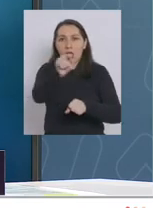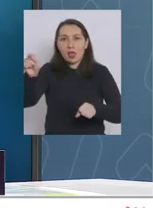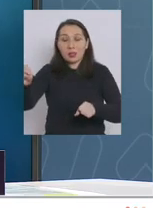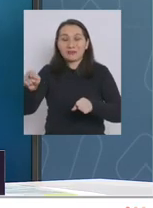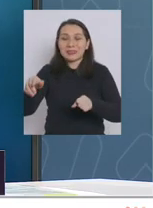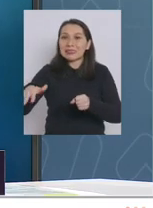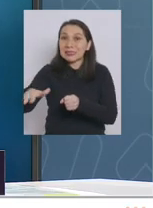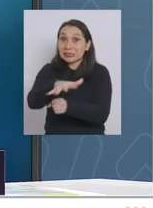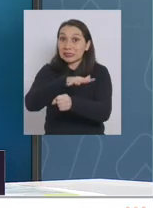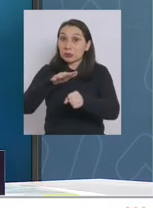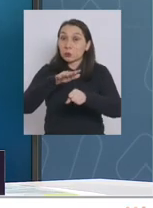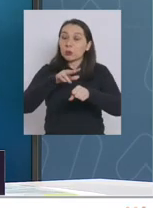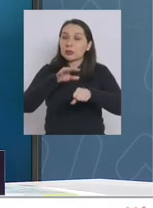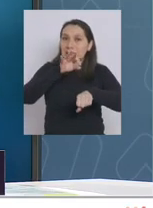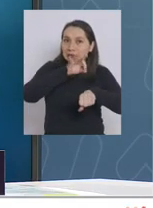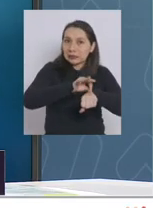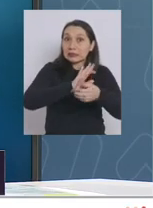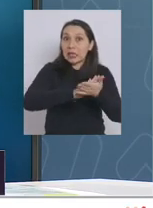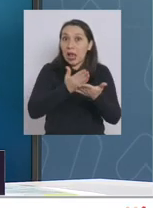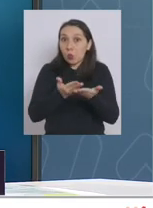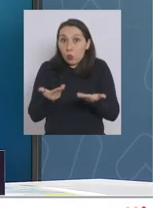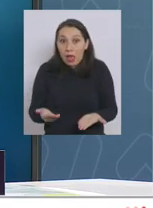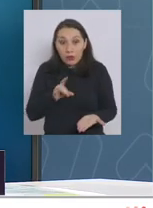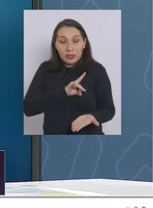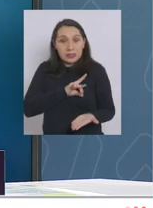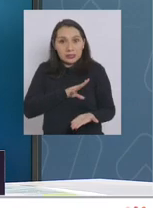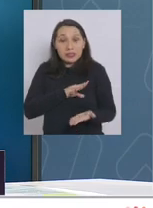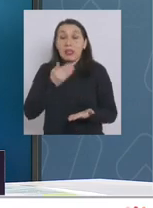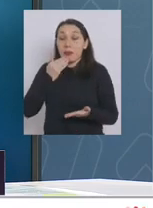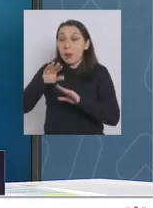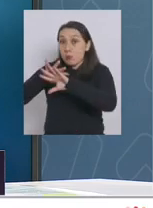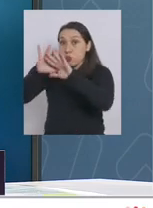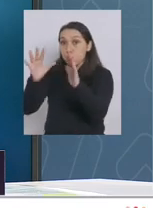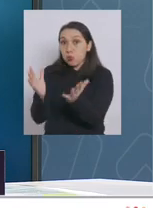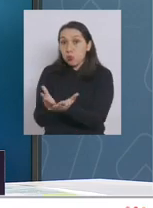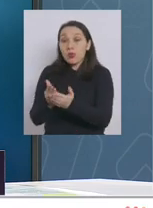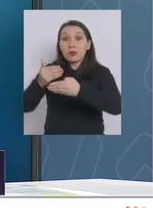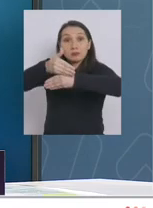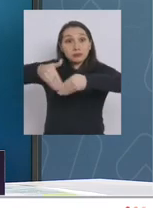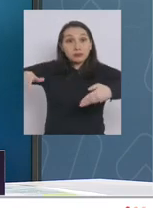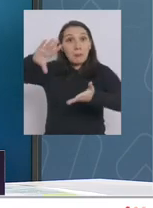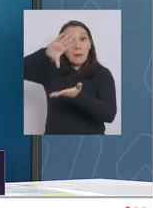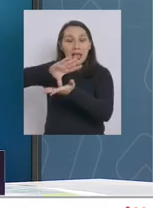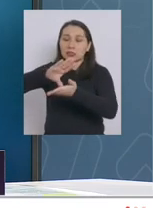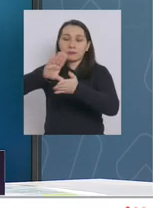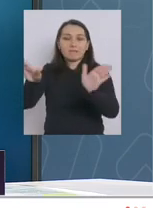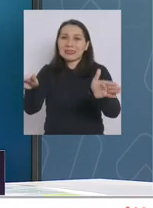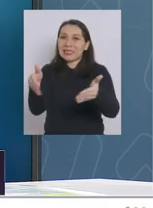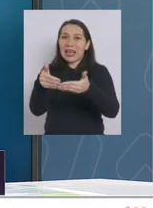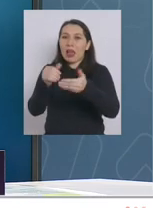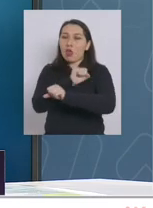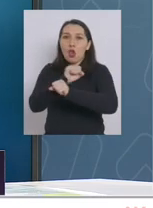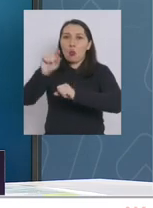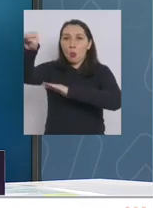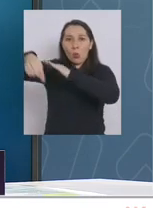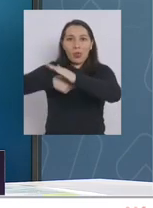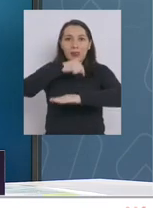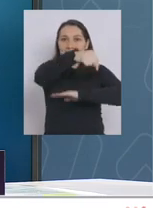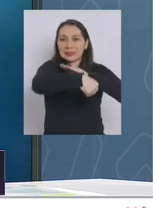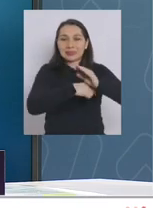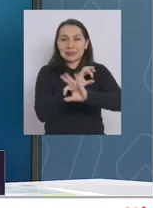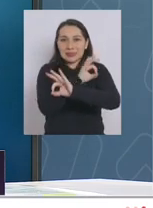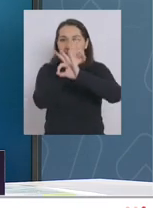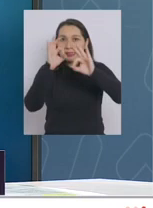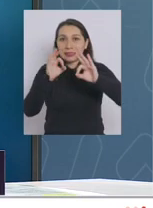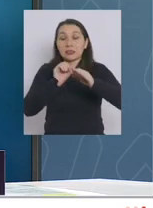Debido a la situación epidemiológica del país, ¿cierto?, y del mundo, las fronteras de nuestro país se encuentran cerradas. Es decir, no puede